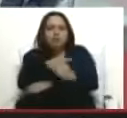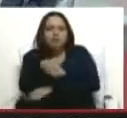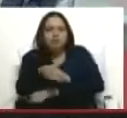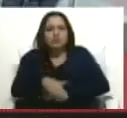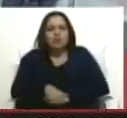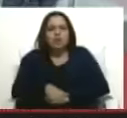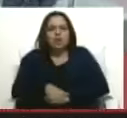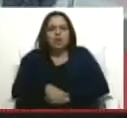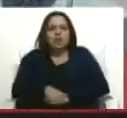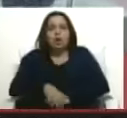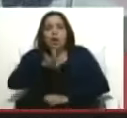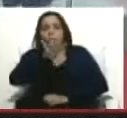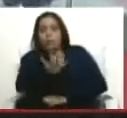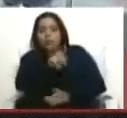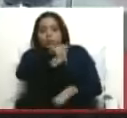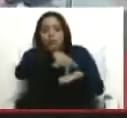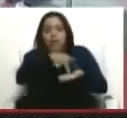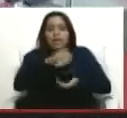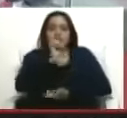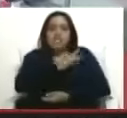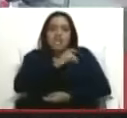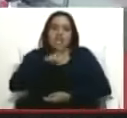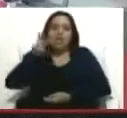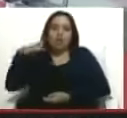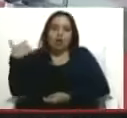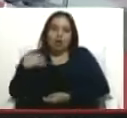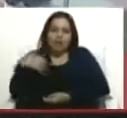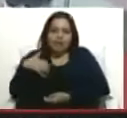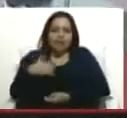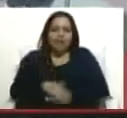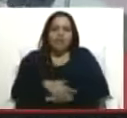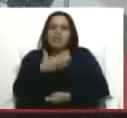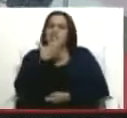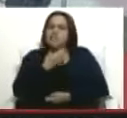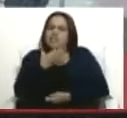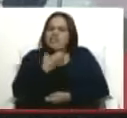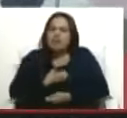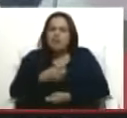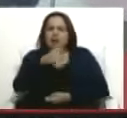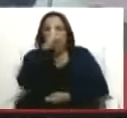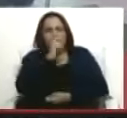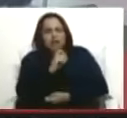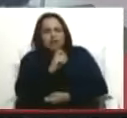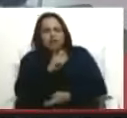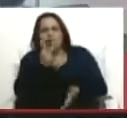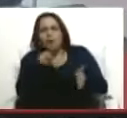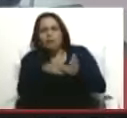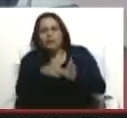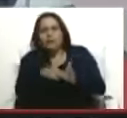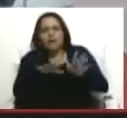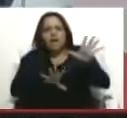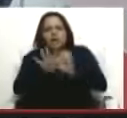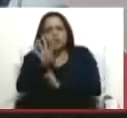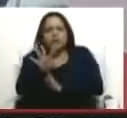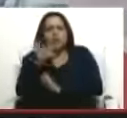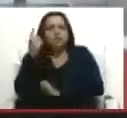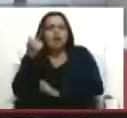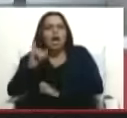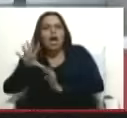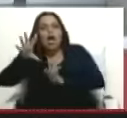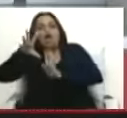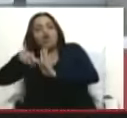cuatro conciertos en Chile, dos en Argentina, en diciembre del 2014, a ella la roban